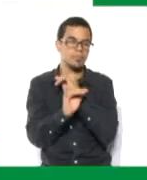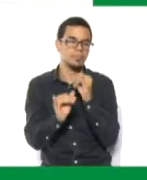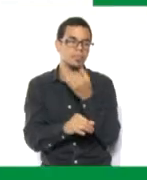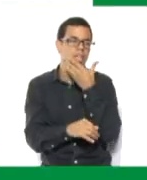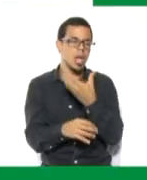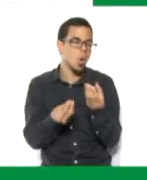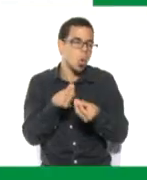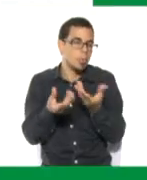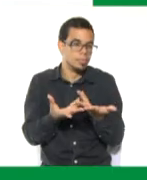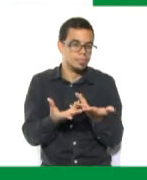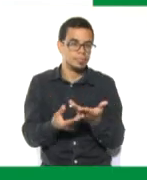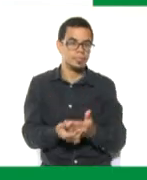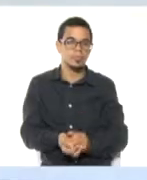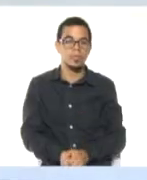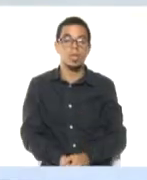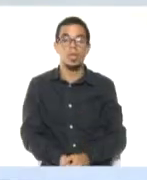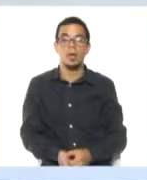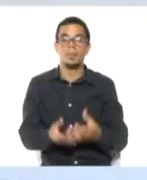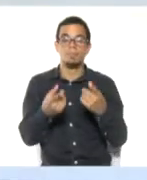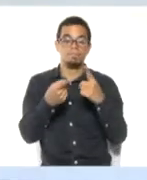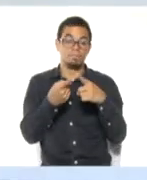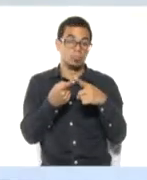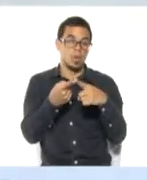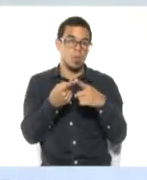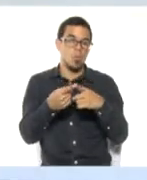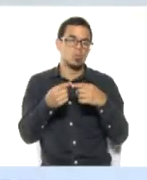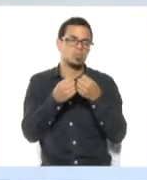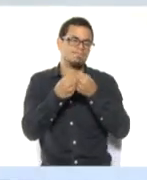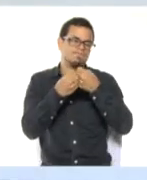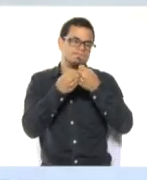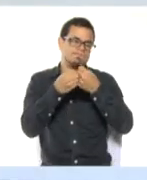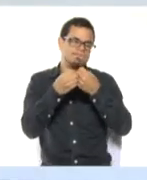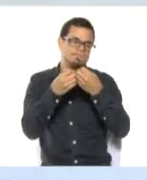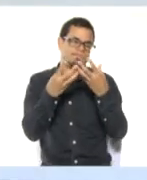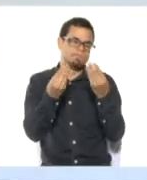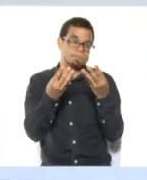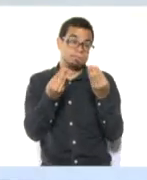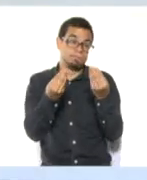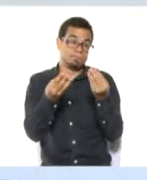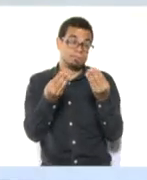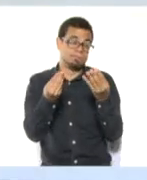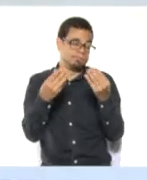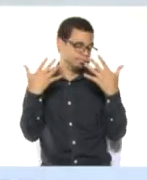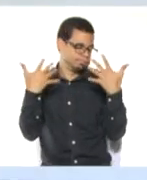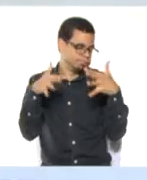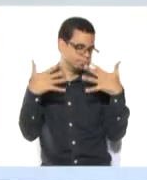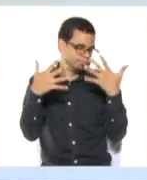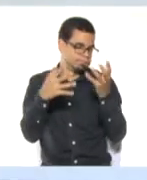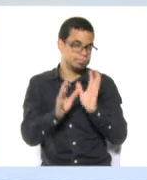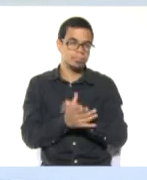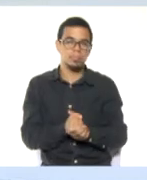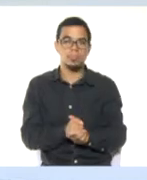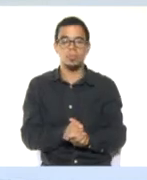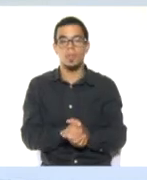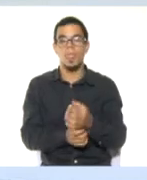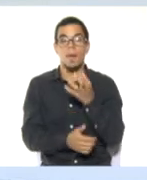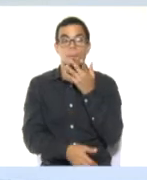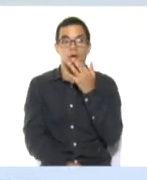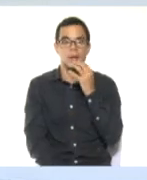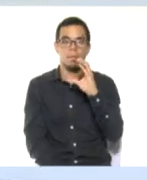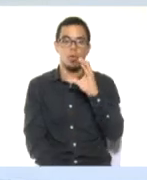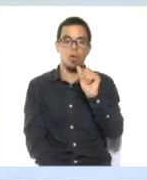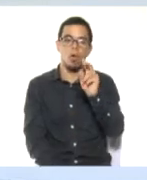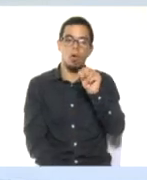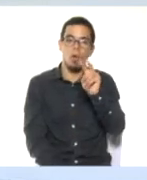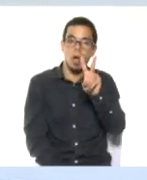navideñas. Existen muchas herramientas desde la conocida PowerPoint hasta las populares Geniali o Canvas. Todas estas